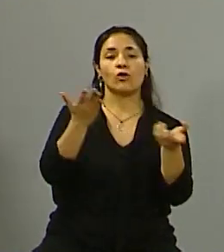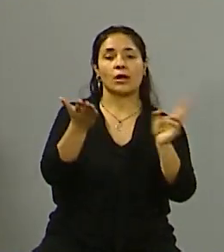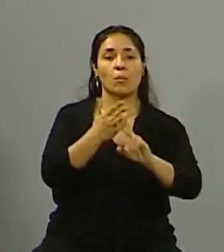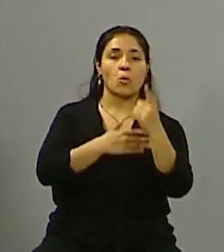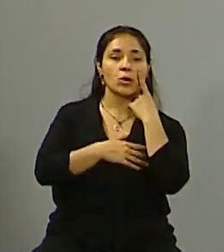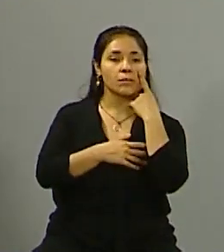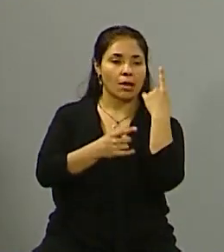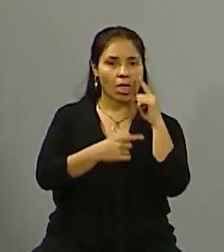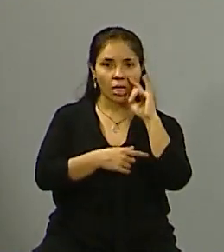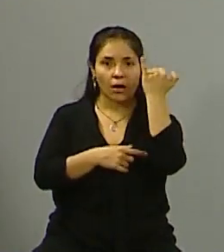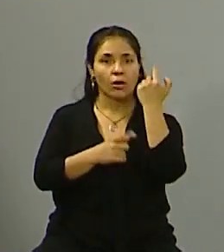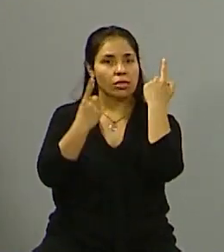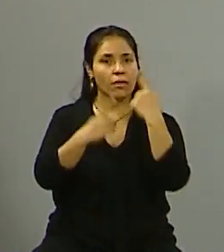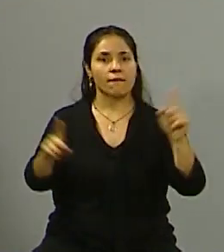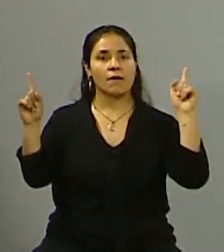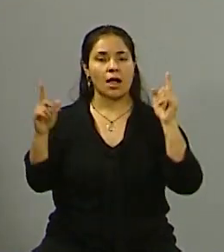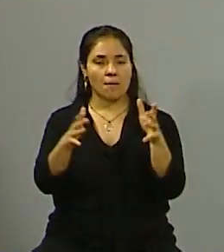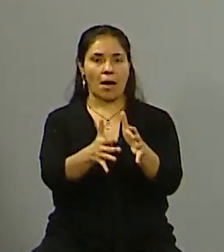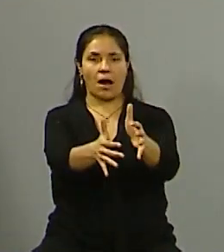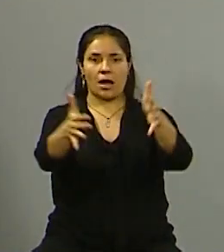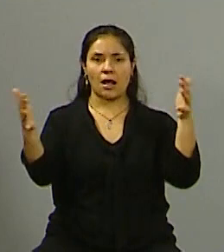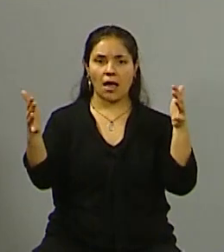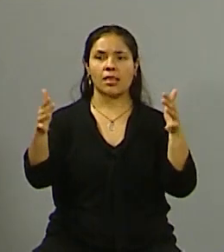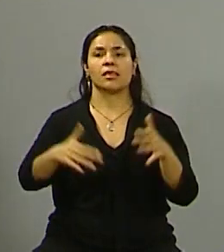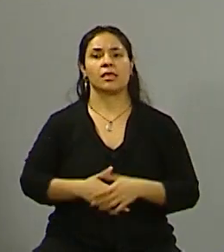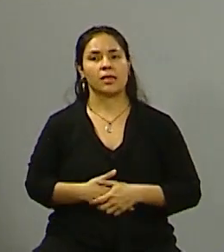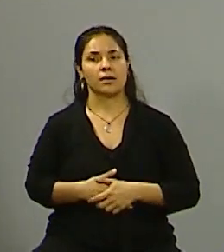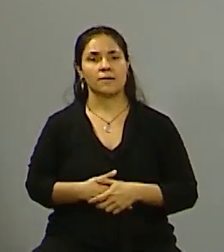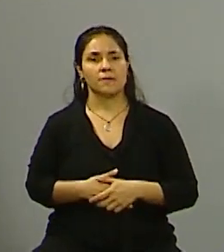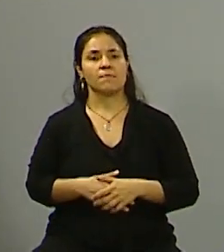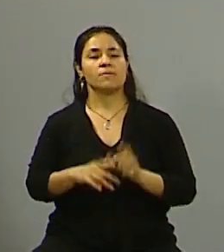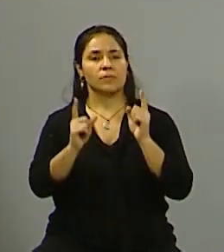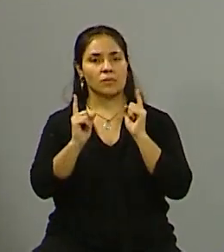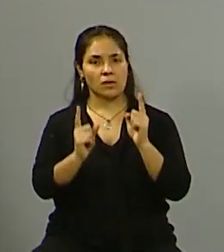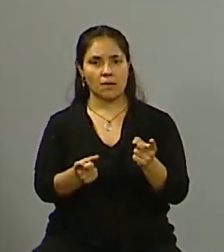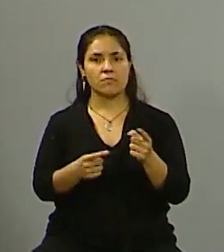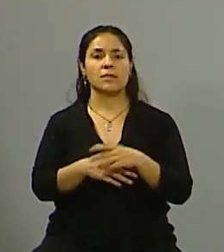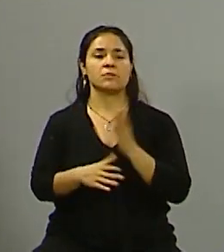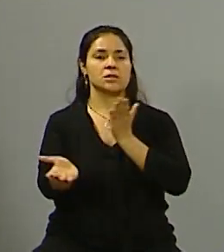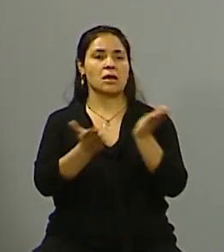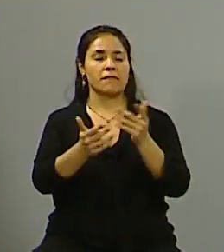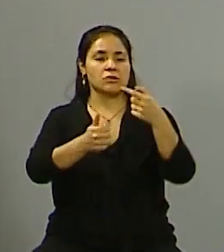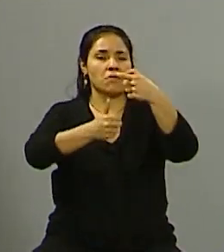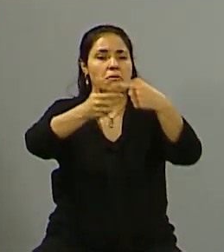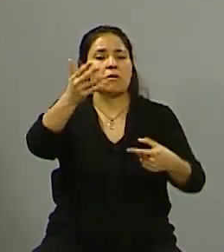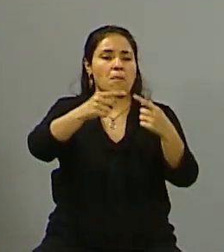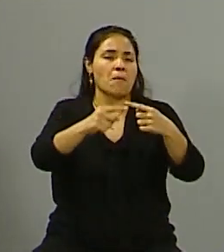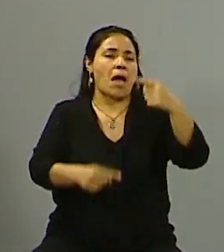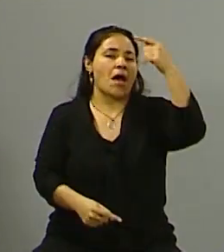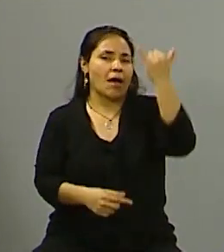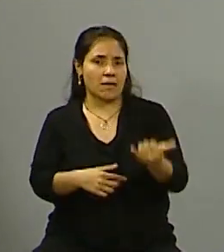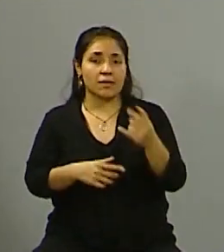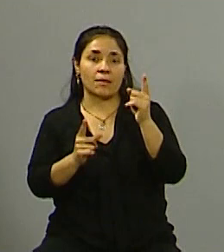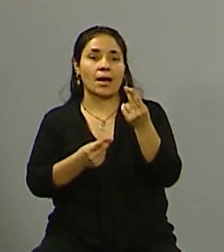es un municipio mucho más grande, con muchísimos más servicios que los que presta y con muchísima